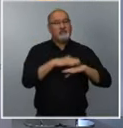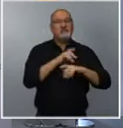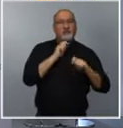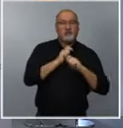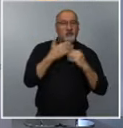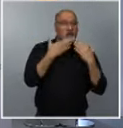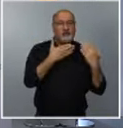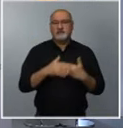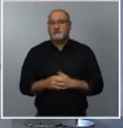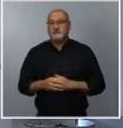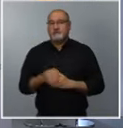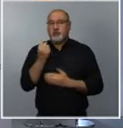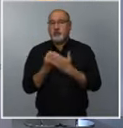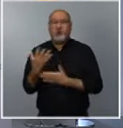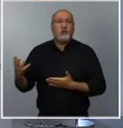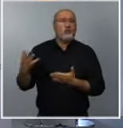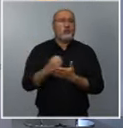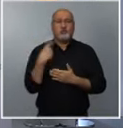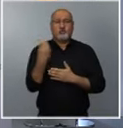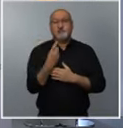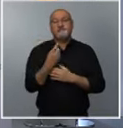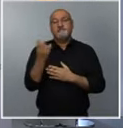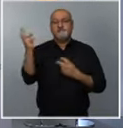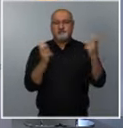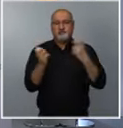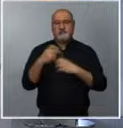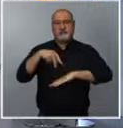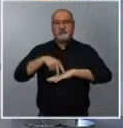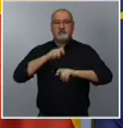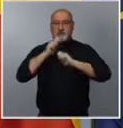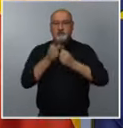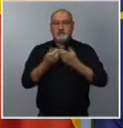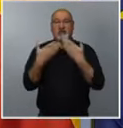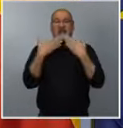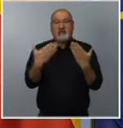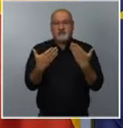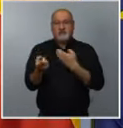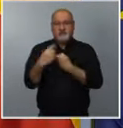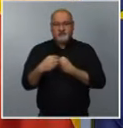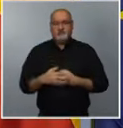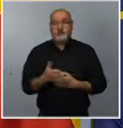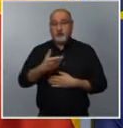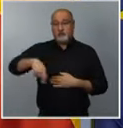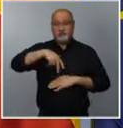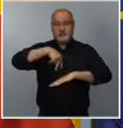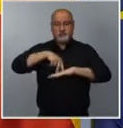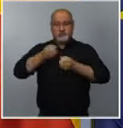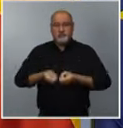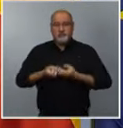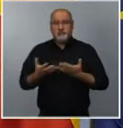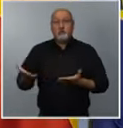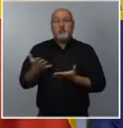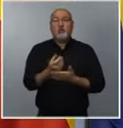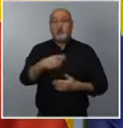Buenos días a todos, gracias por atender esta comparecencia de prensa. Comparecemos ante todos ustedes esta misma mañana para